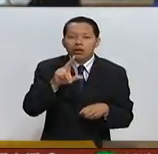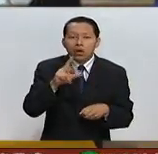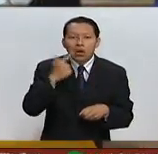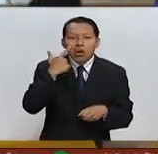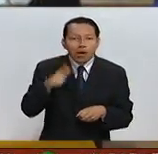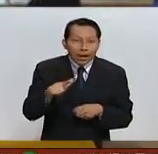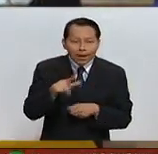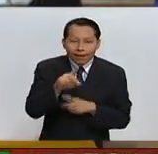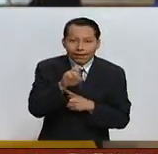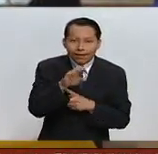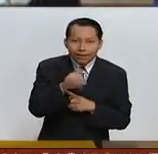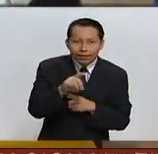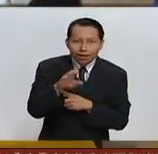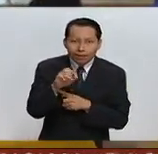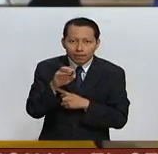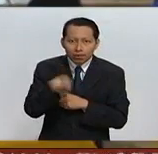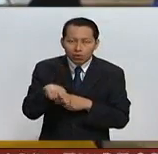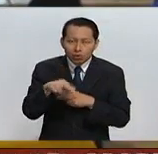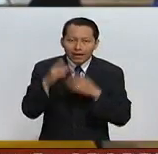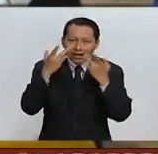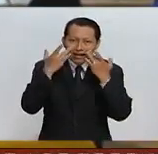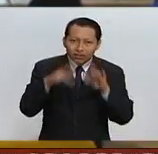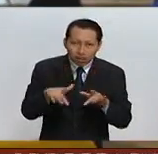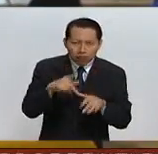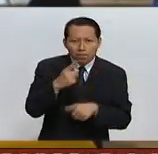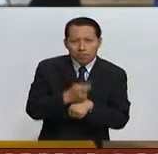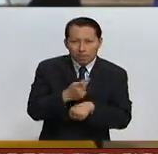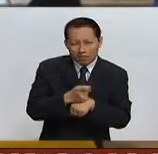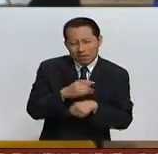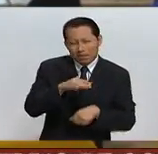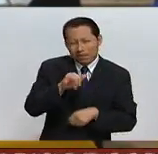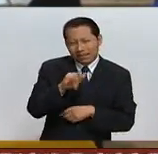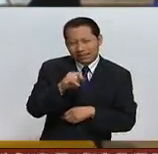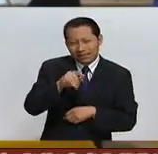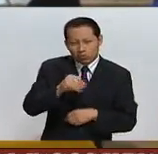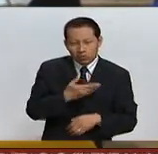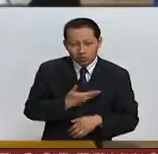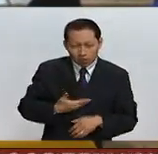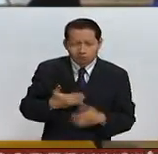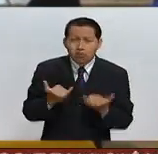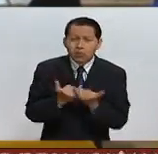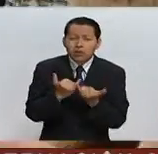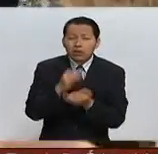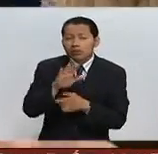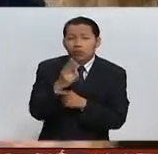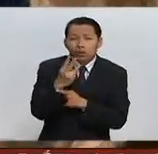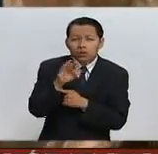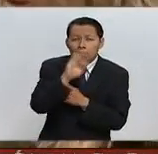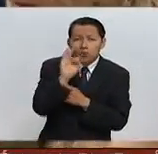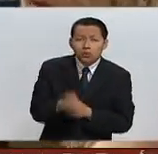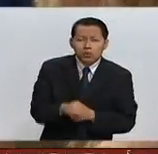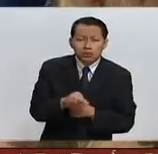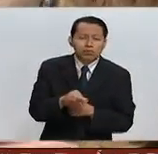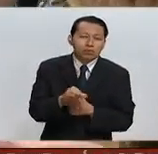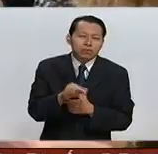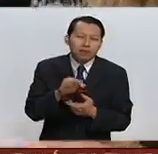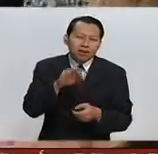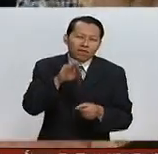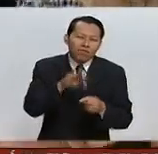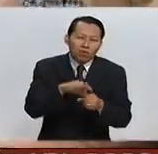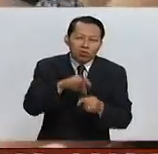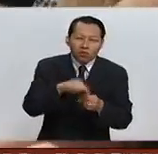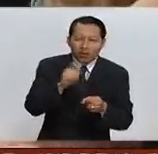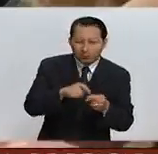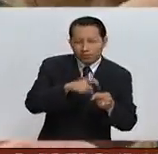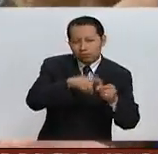renunciara como primer ministro. Con las consecuencias de este resultado, donde el 52% votó en favor de una salida,